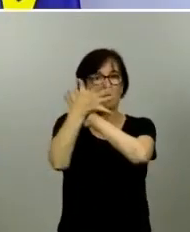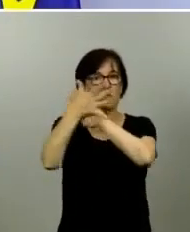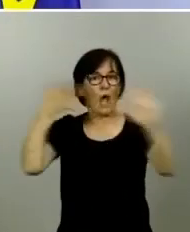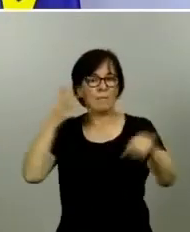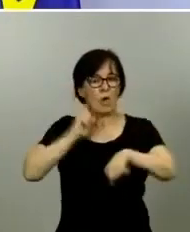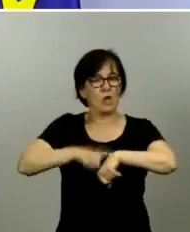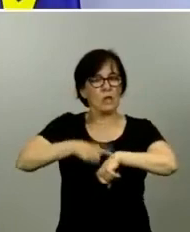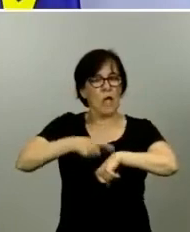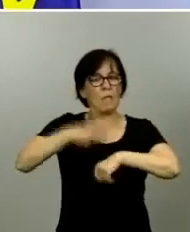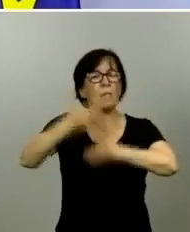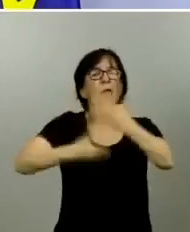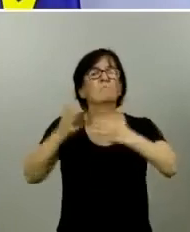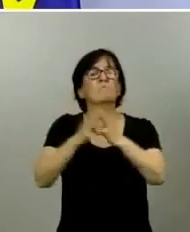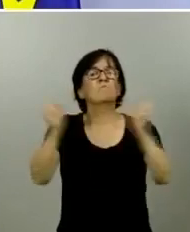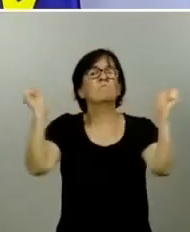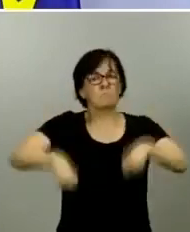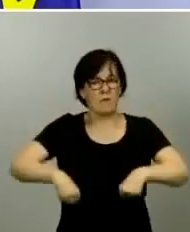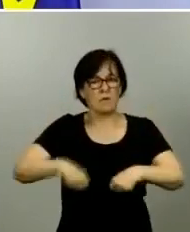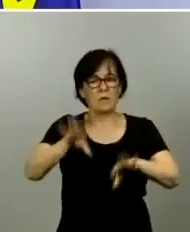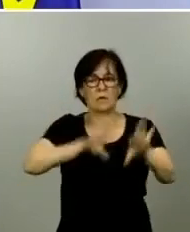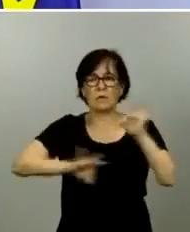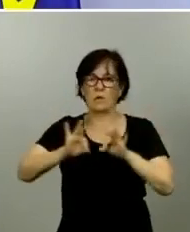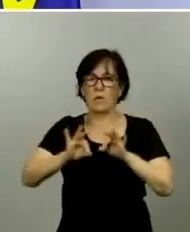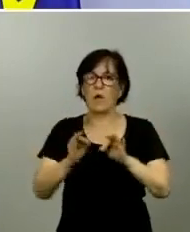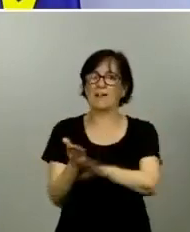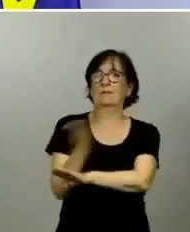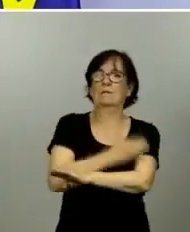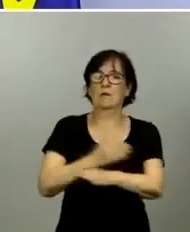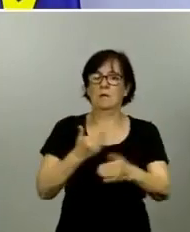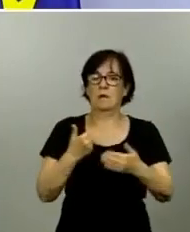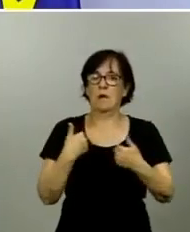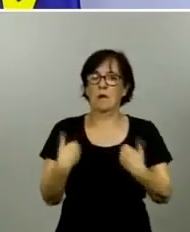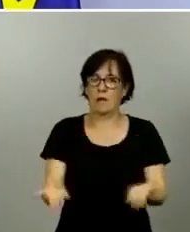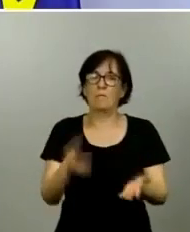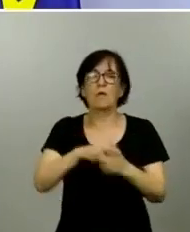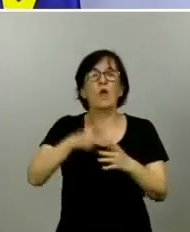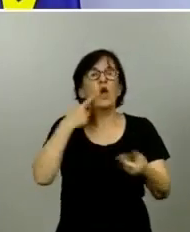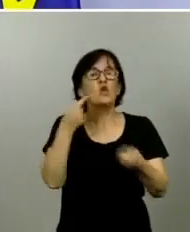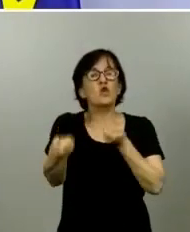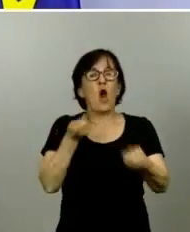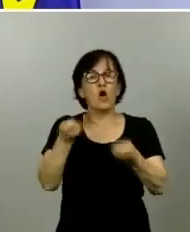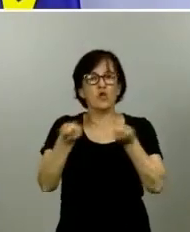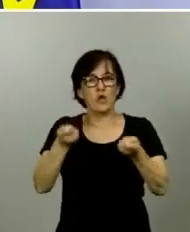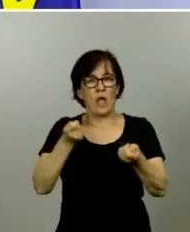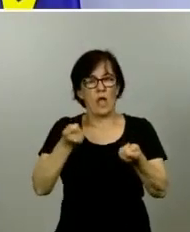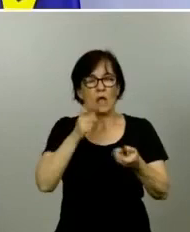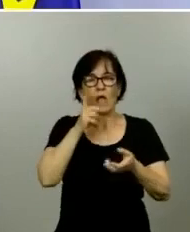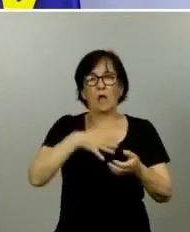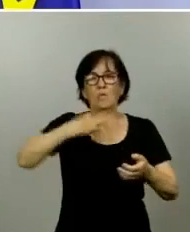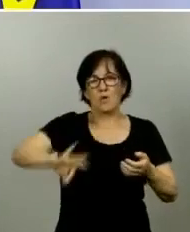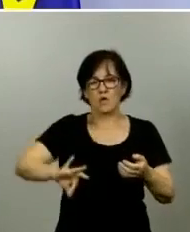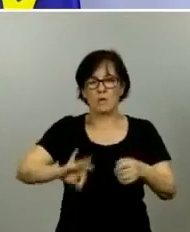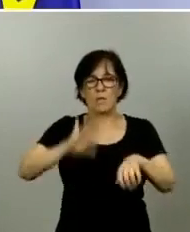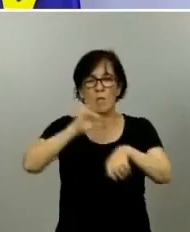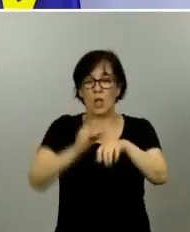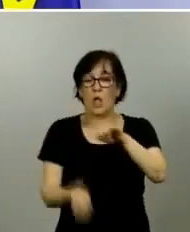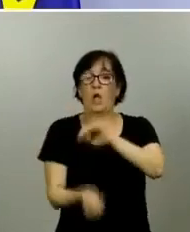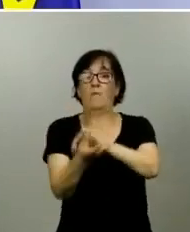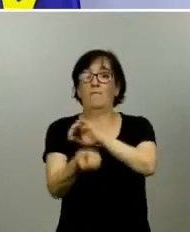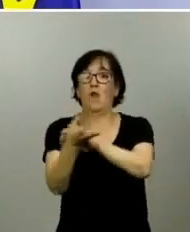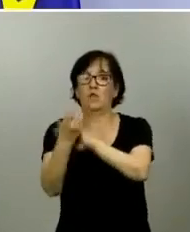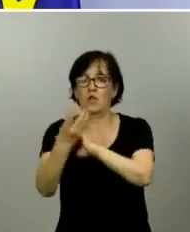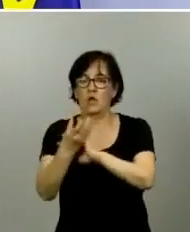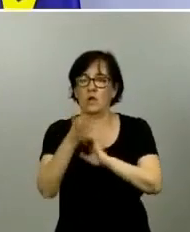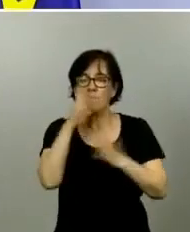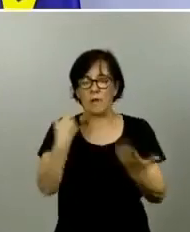tomar decisiones precoces y controlar de forma precoz todos los posibles casos y brotes. Vamos